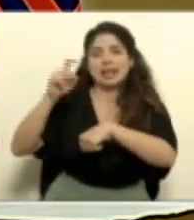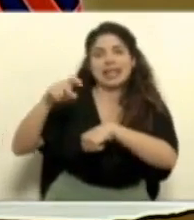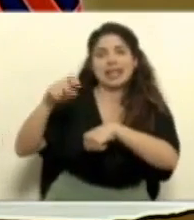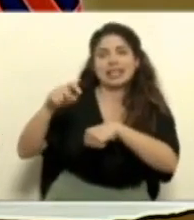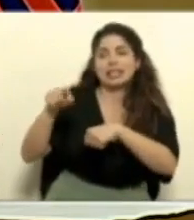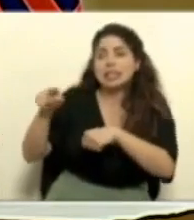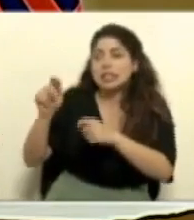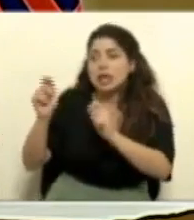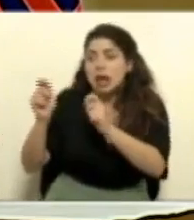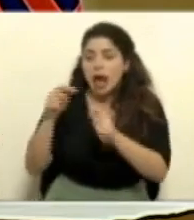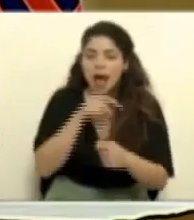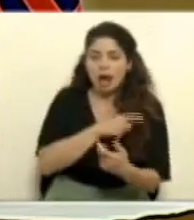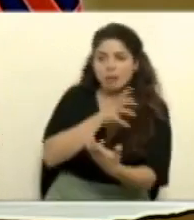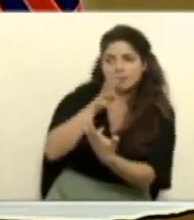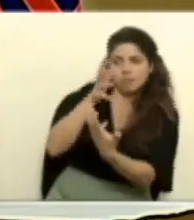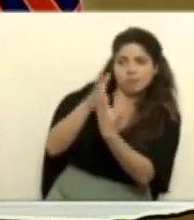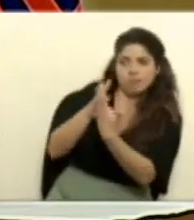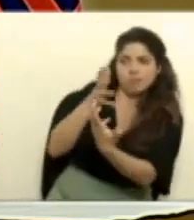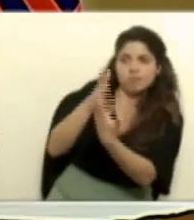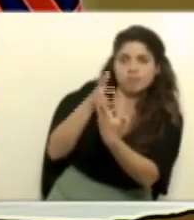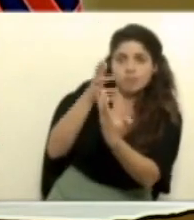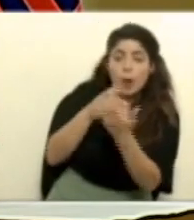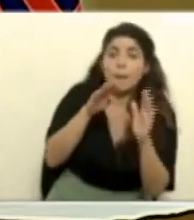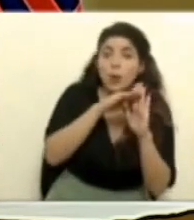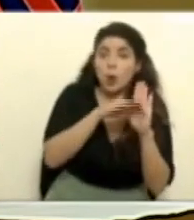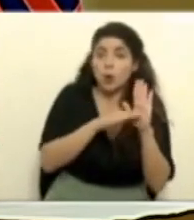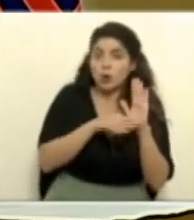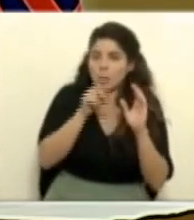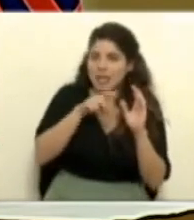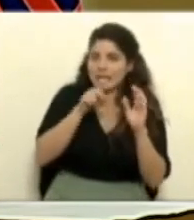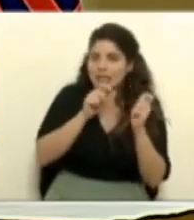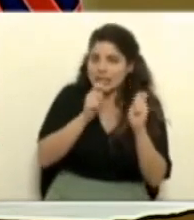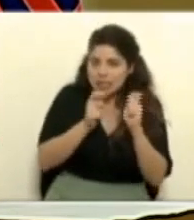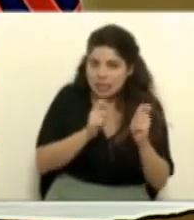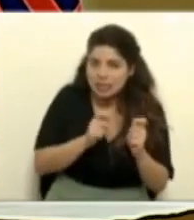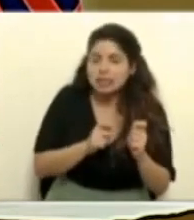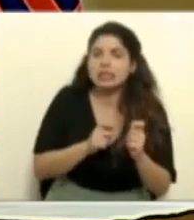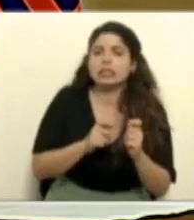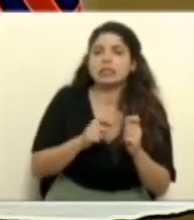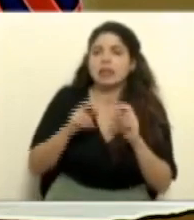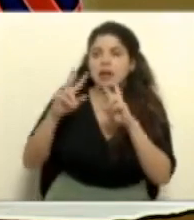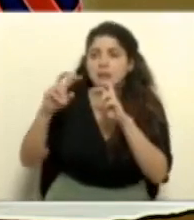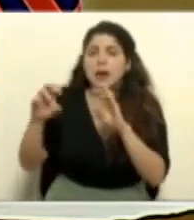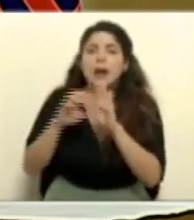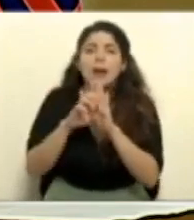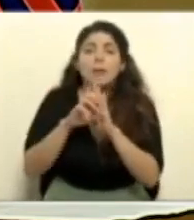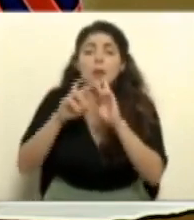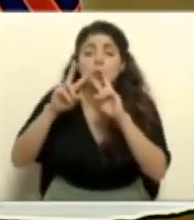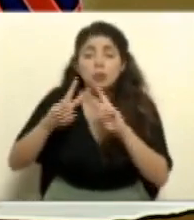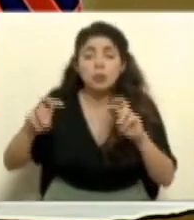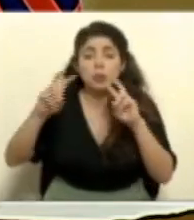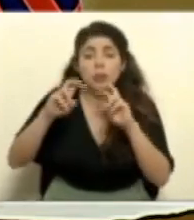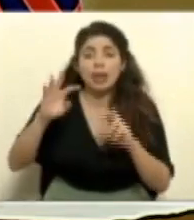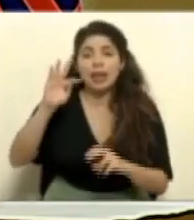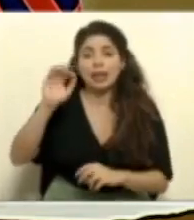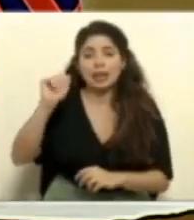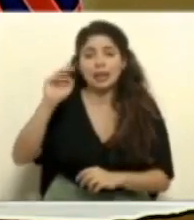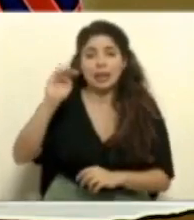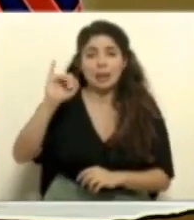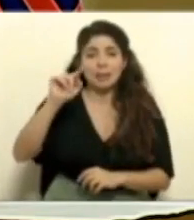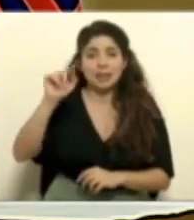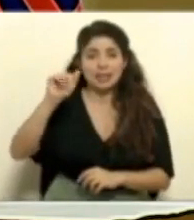adaptando los protocolos hay que irlos adaptando hay que ir consiguiendo nuevos reactivos por ejemplo los tamizajes tienen que irse adaptando